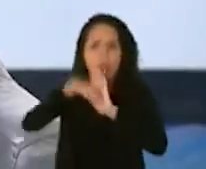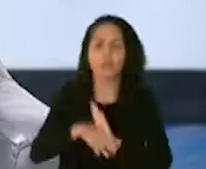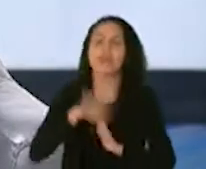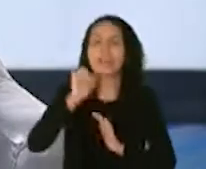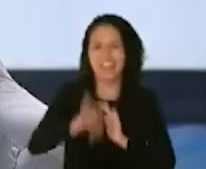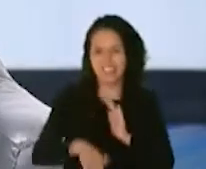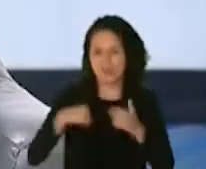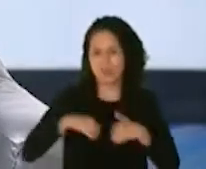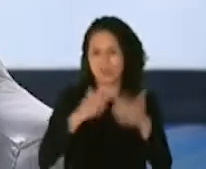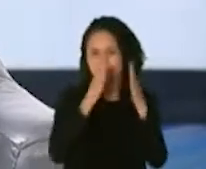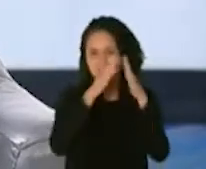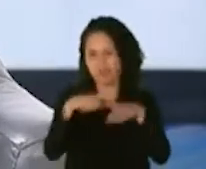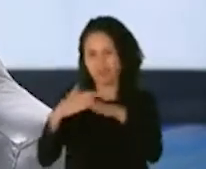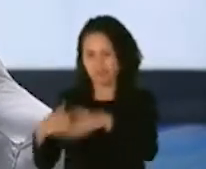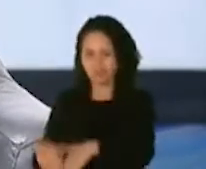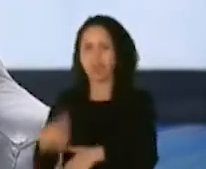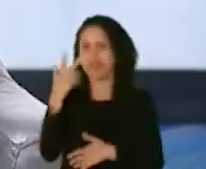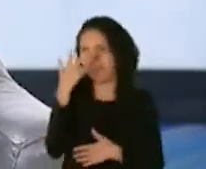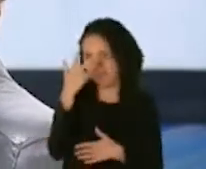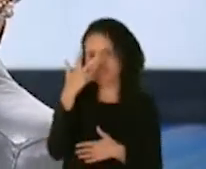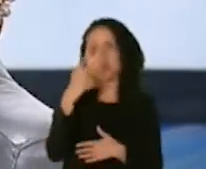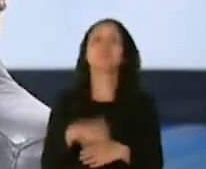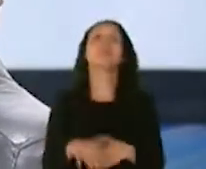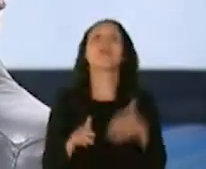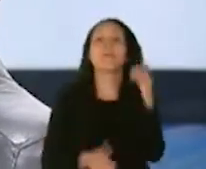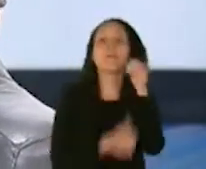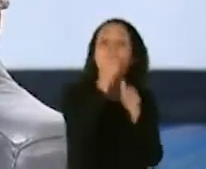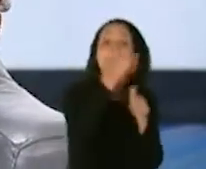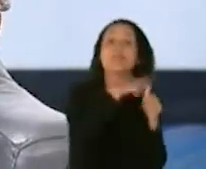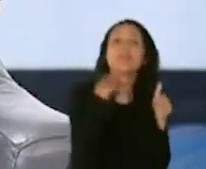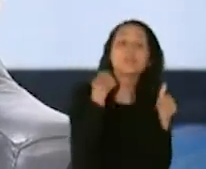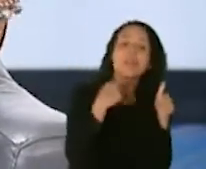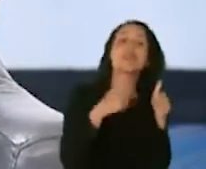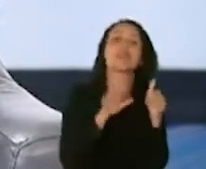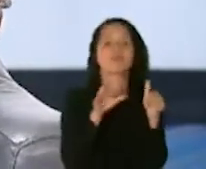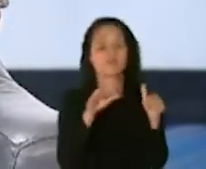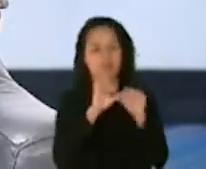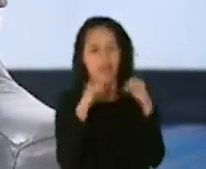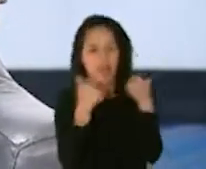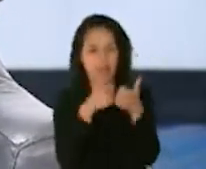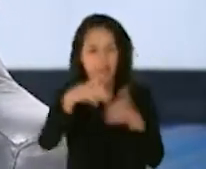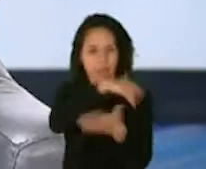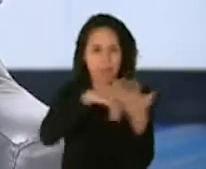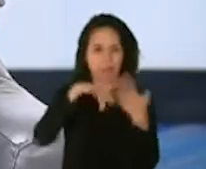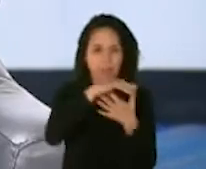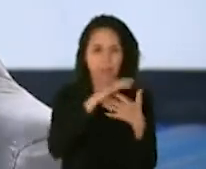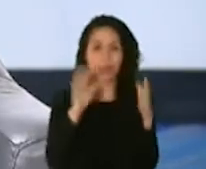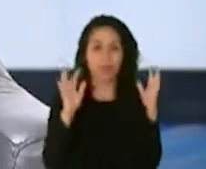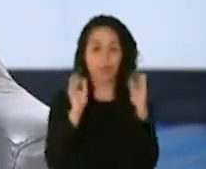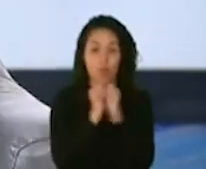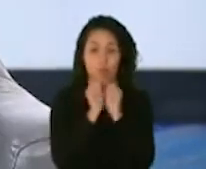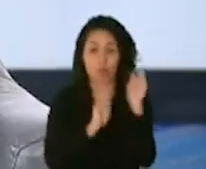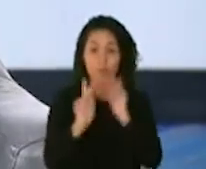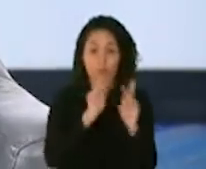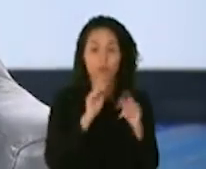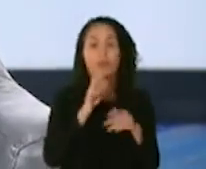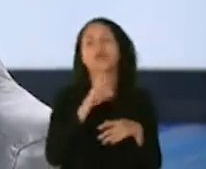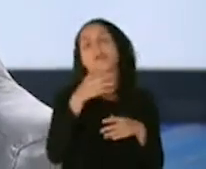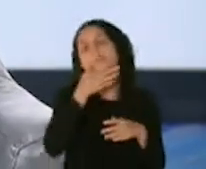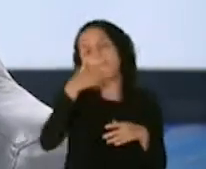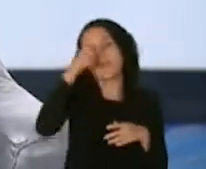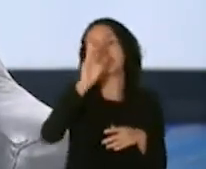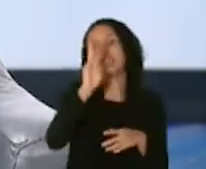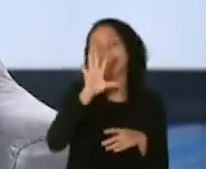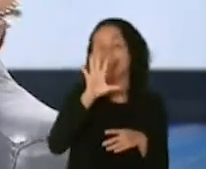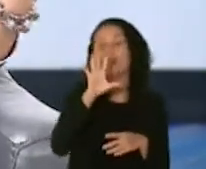En la primera, los de mayor riesgo. Los que viven en ambiente congregado y son mayores de 65 años de edad, estamos hablando de las